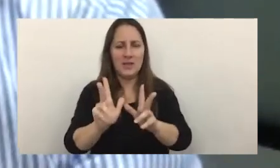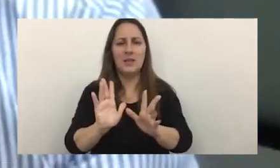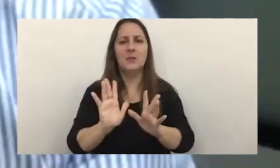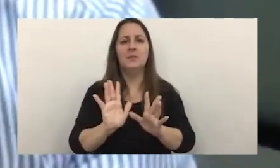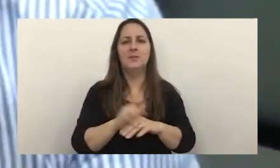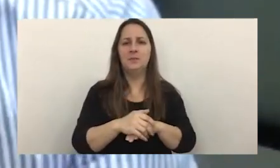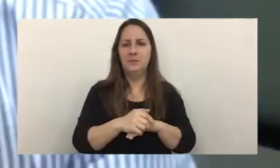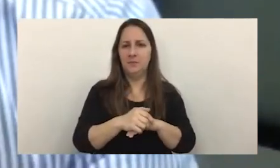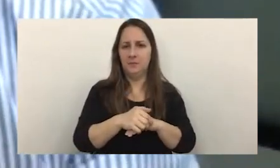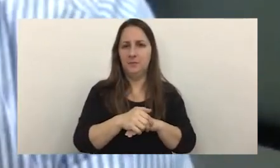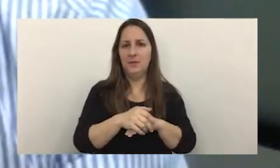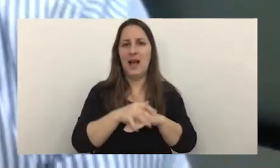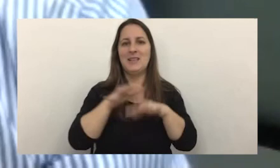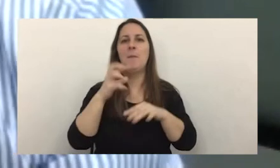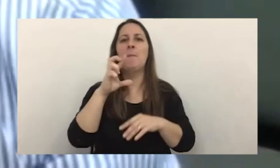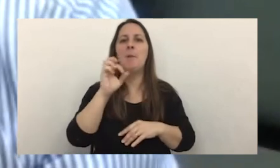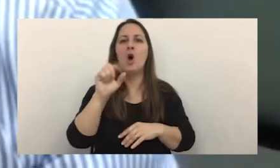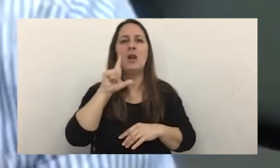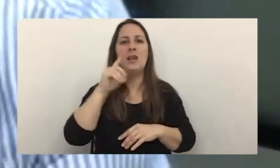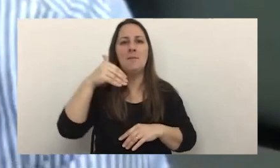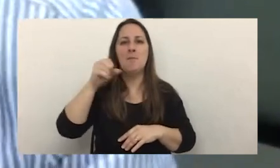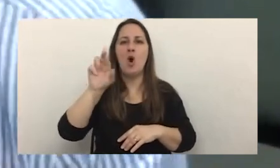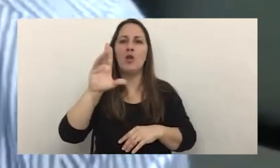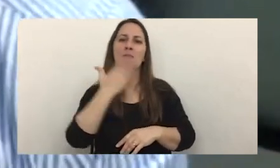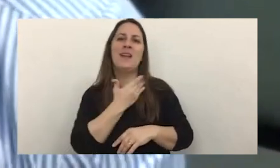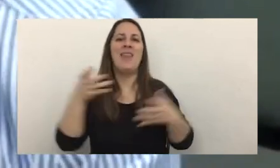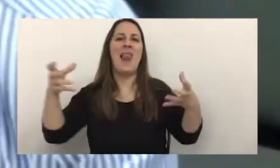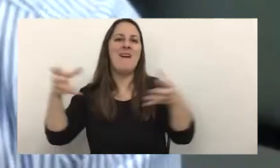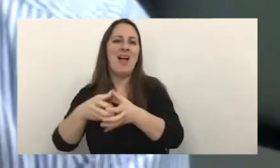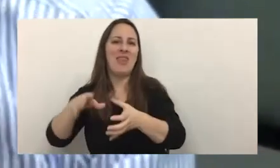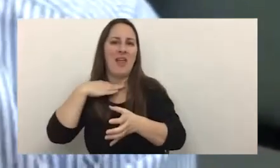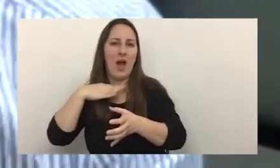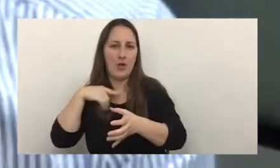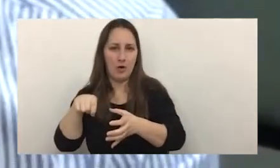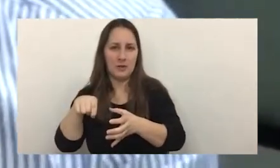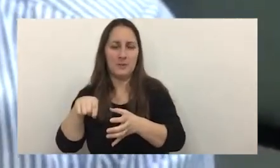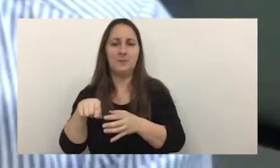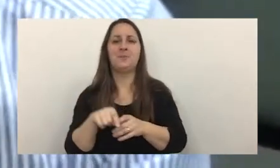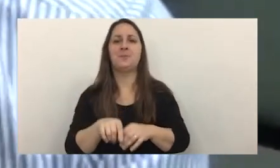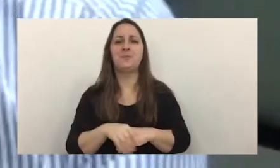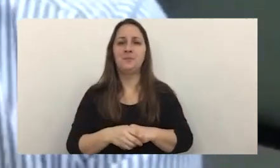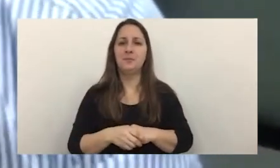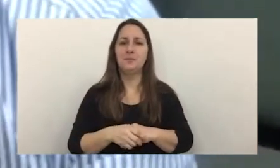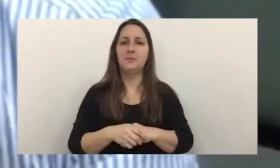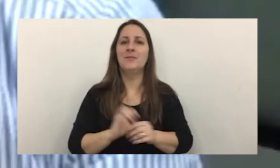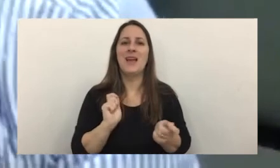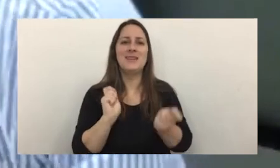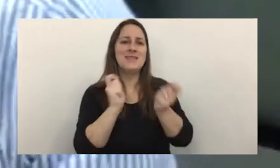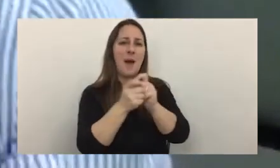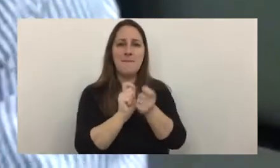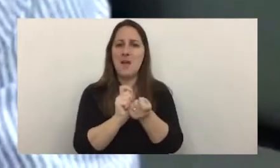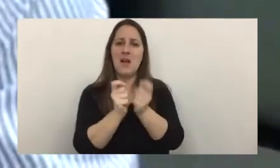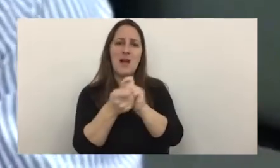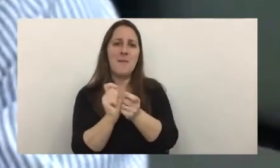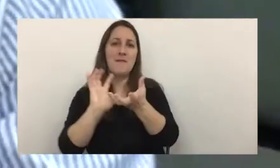acciones polimórficas de las bandas de delincuentes ¿qué quiere decir esto? cambian de forma a